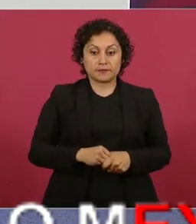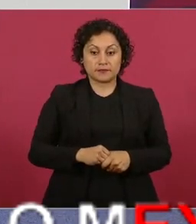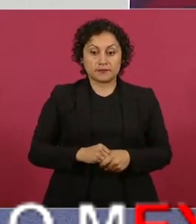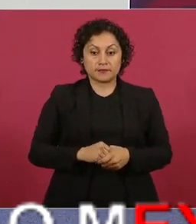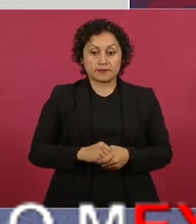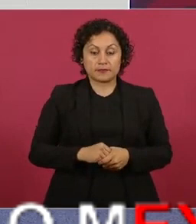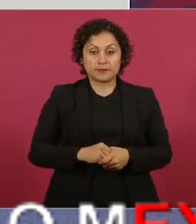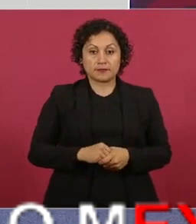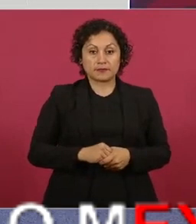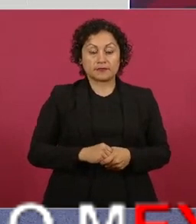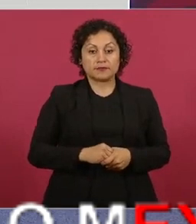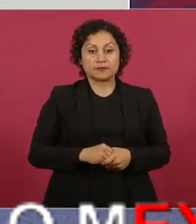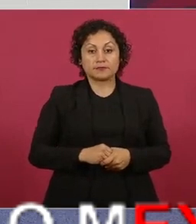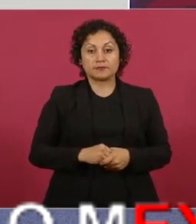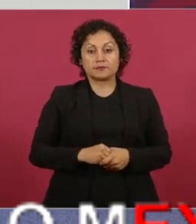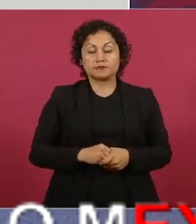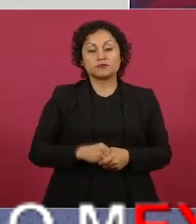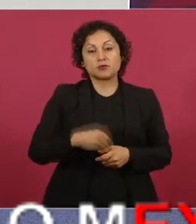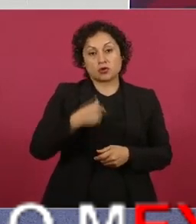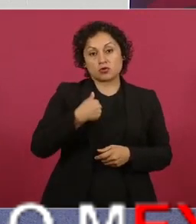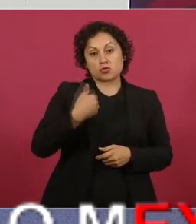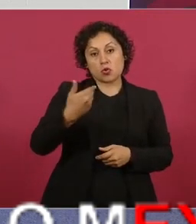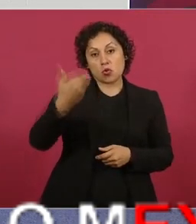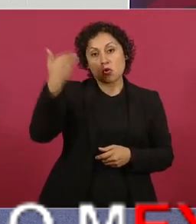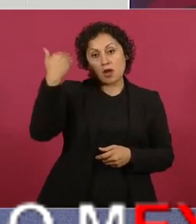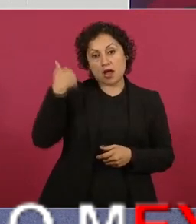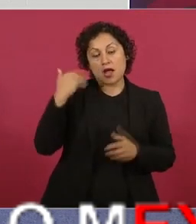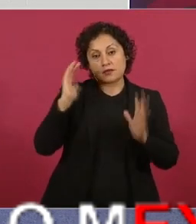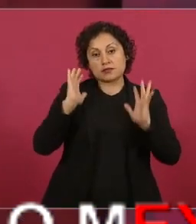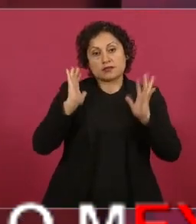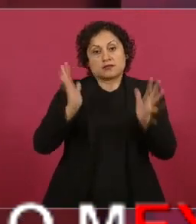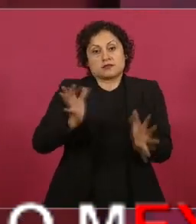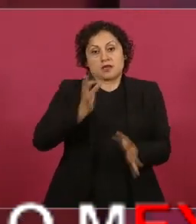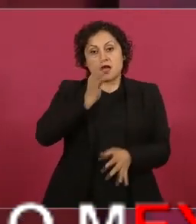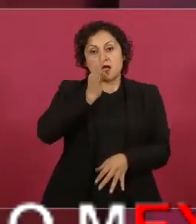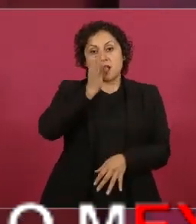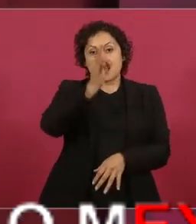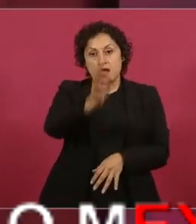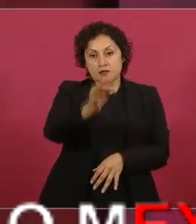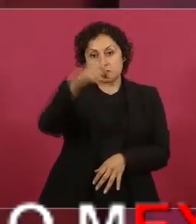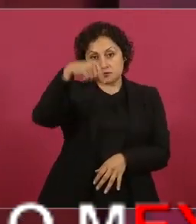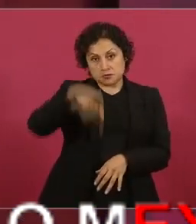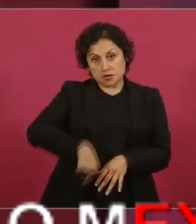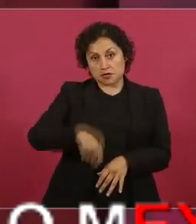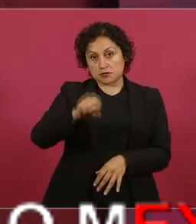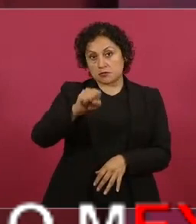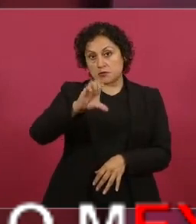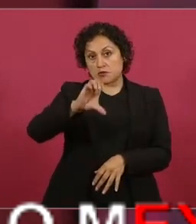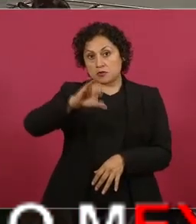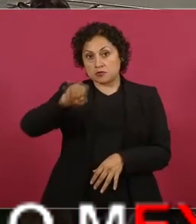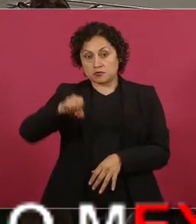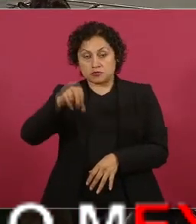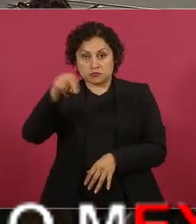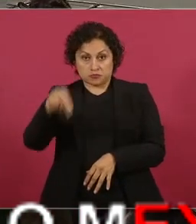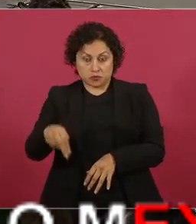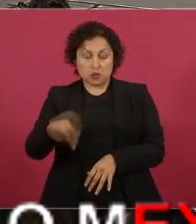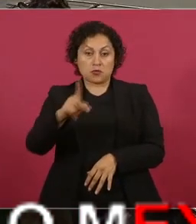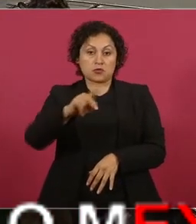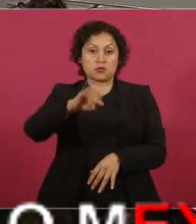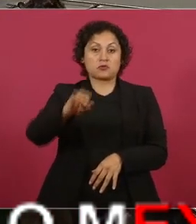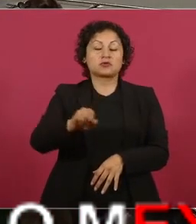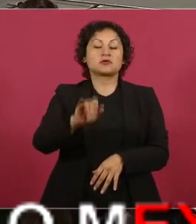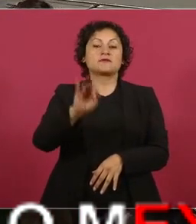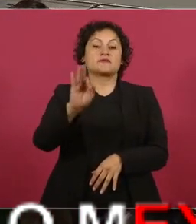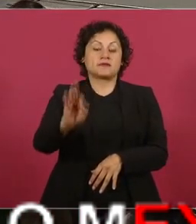Como lo he manifestado antes, desde el Poder Judicial Federal estamos obligados a garantizar los derechos